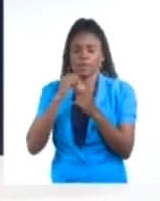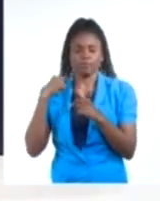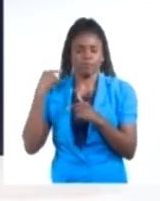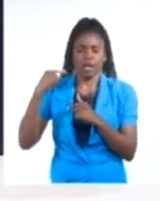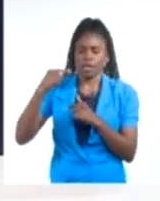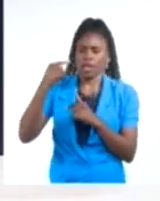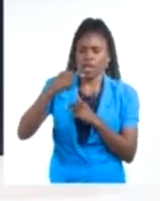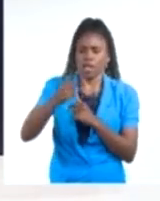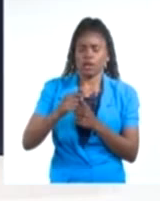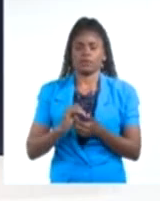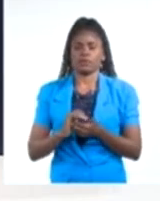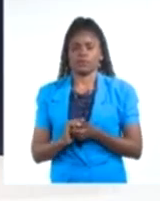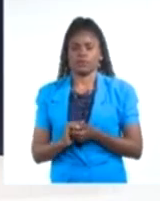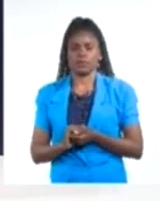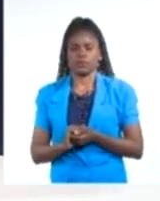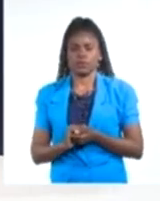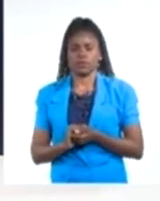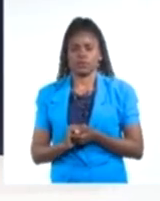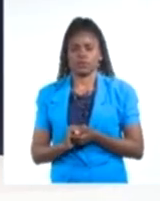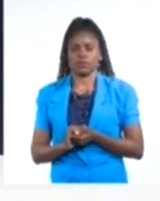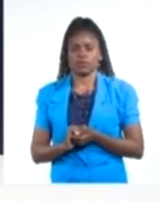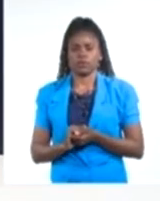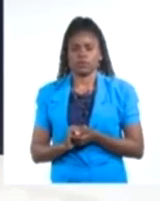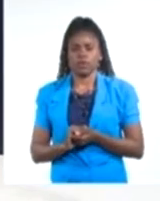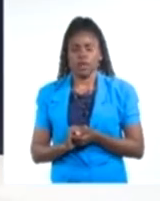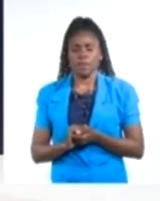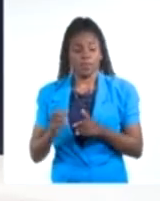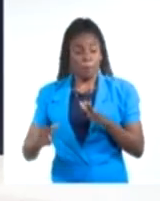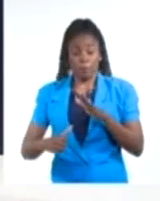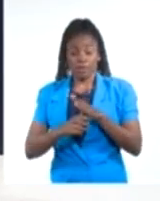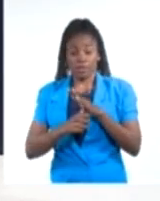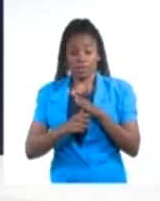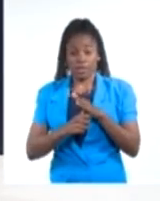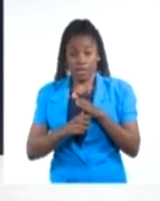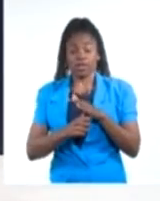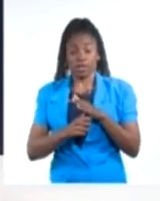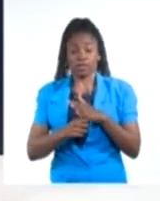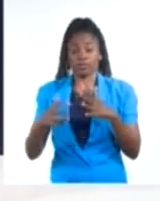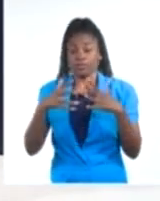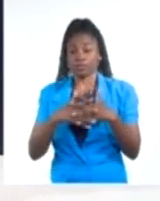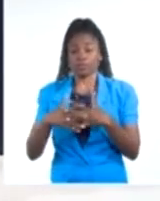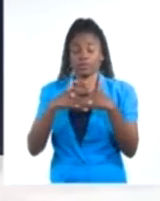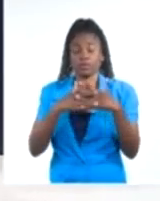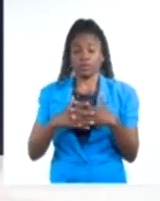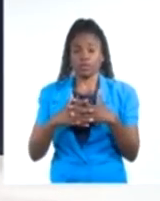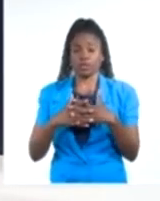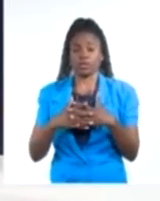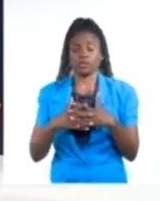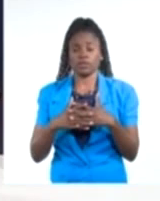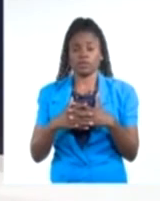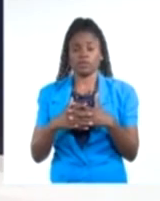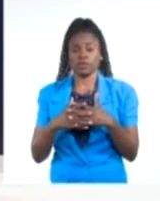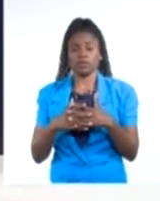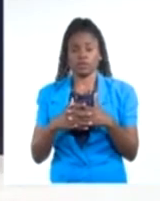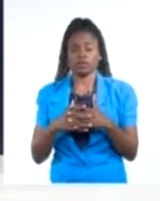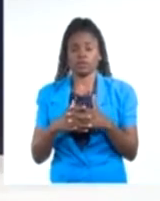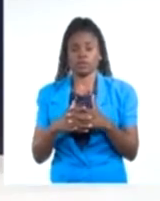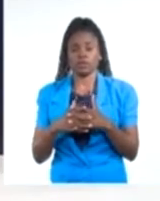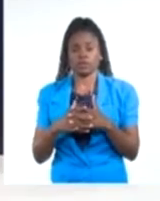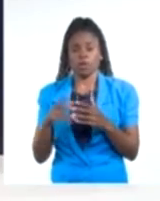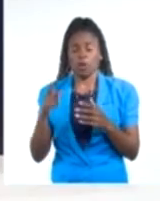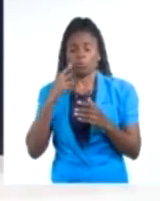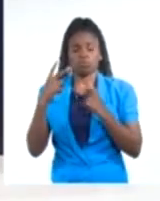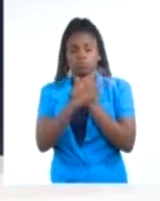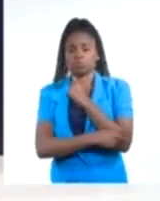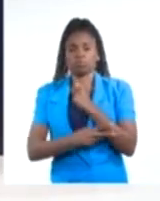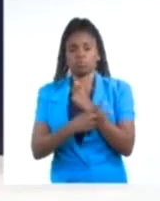específicamente eso, no es lo que espera Biden, digo yo, de un aliado incondicional. ¿Qué estamos viendo? Sencillamente un país